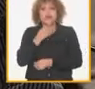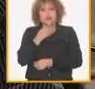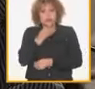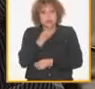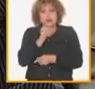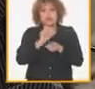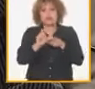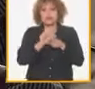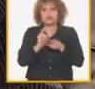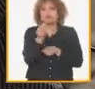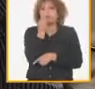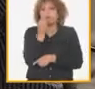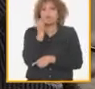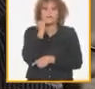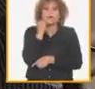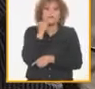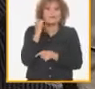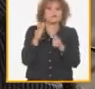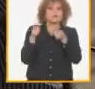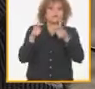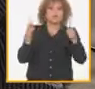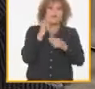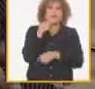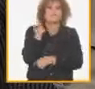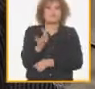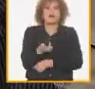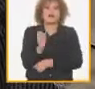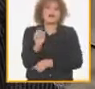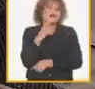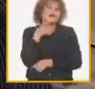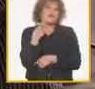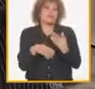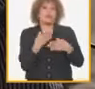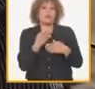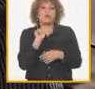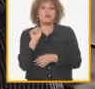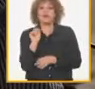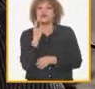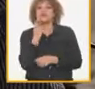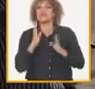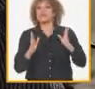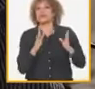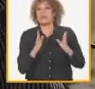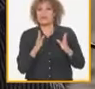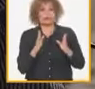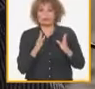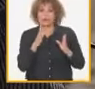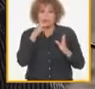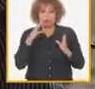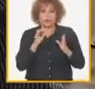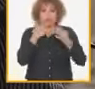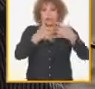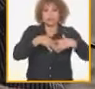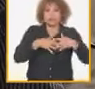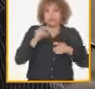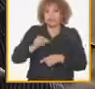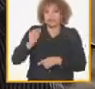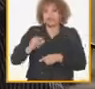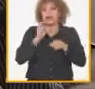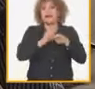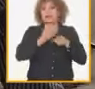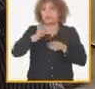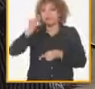producir alimentos cada día más porque el problema no está en producir alimentos en una etapa sino que ese productor que ese campesino que ese